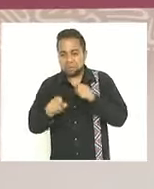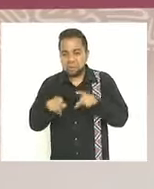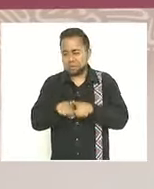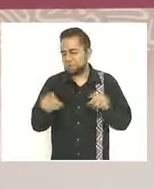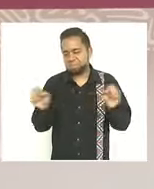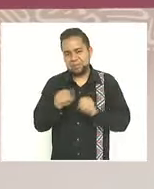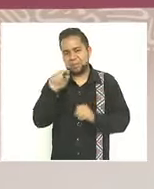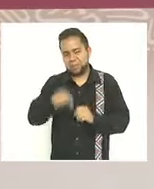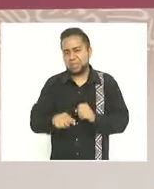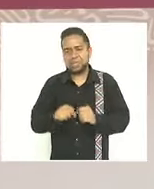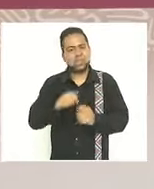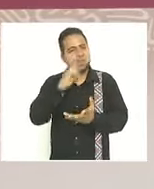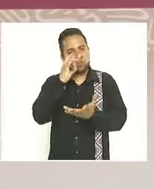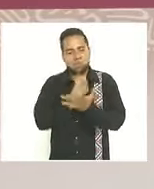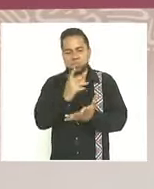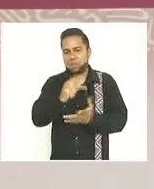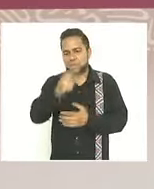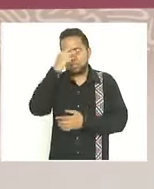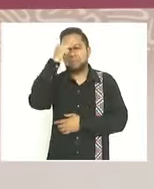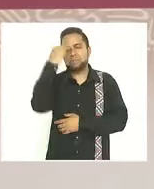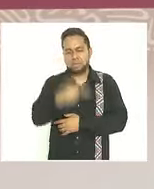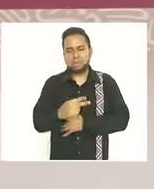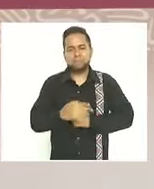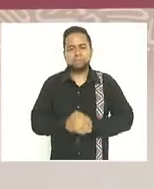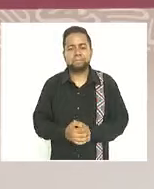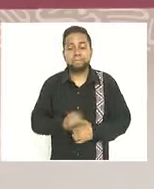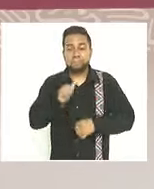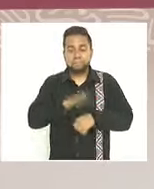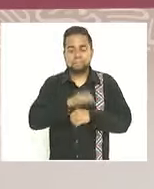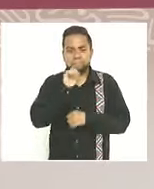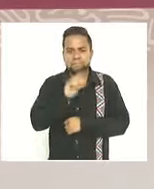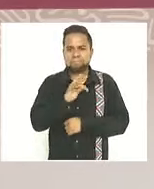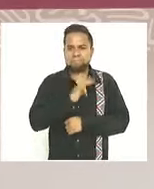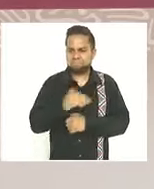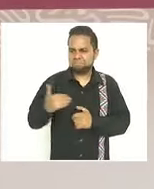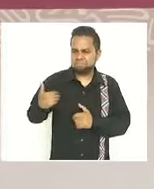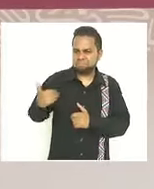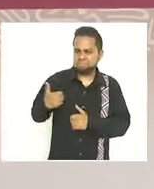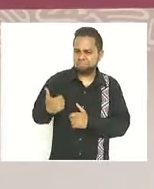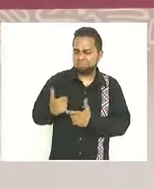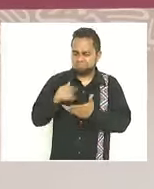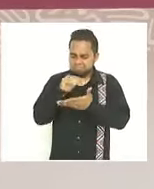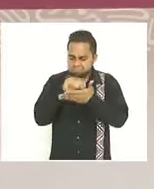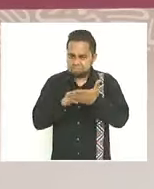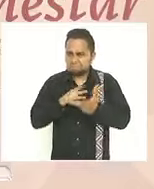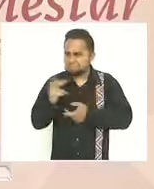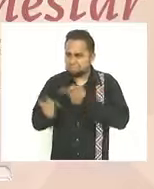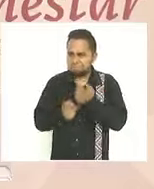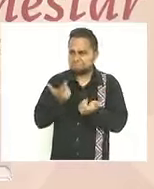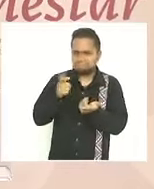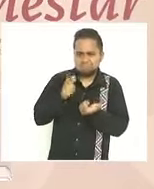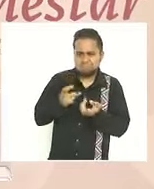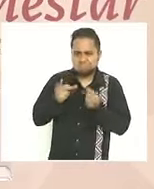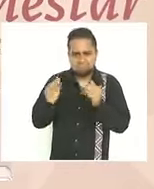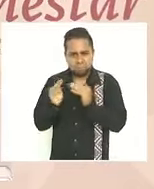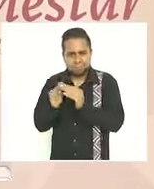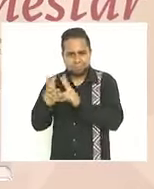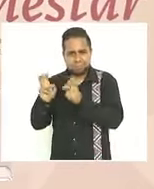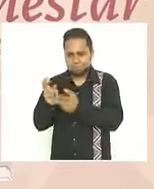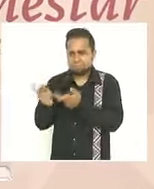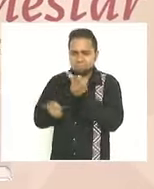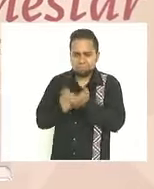otro momento de la historia de México además los últimos resultados de la encuesta nacional de ingreso y gasto en los hogares